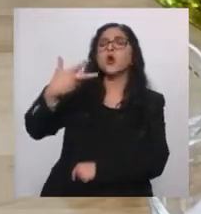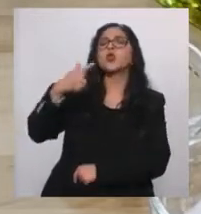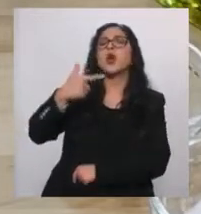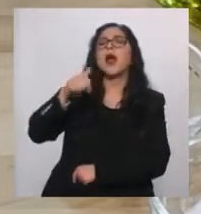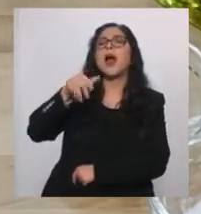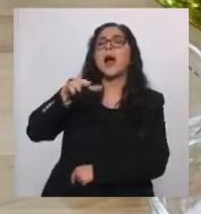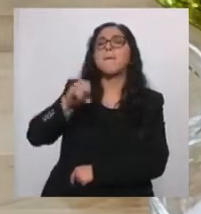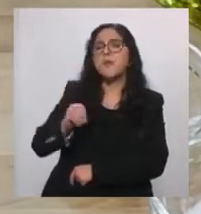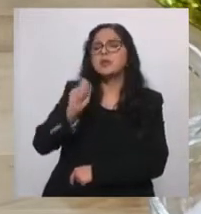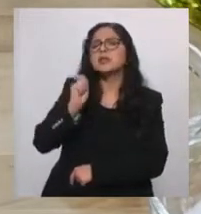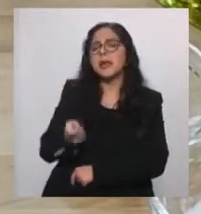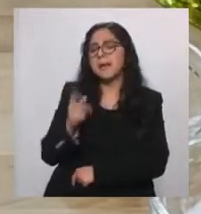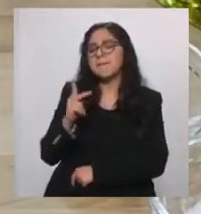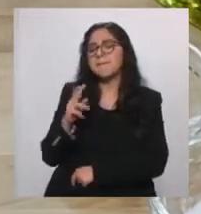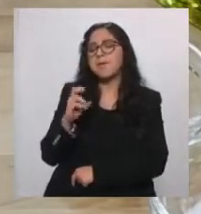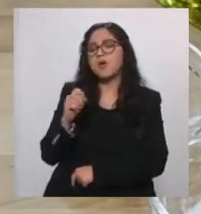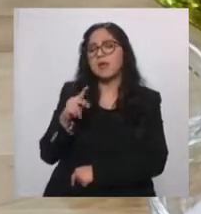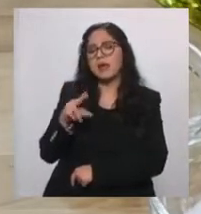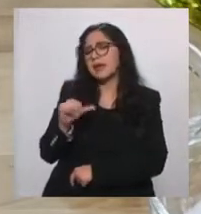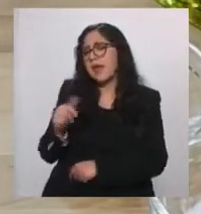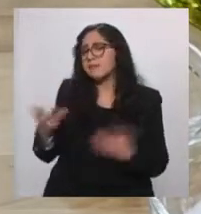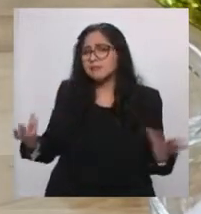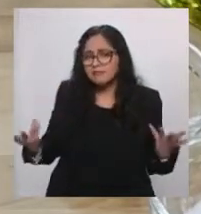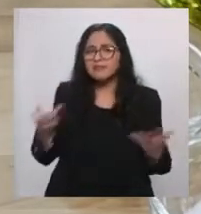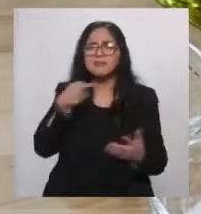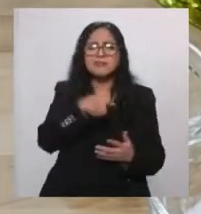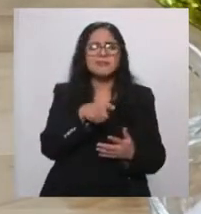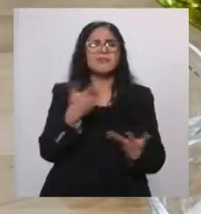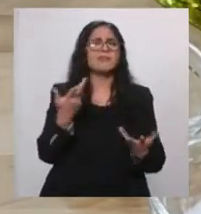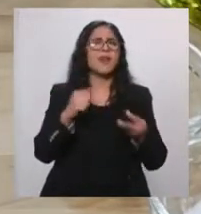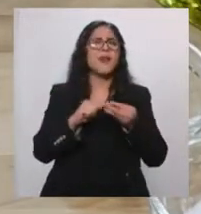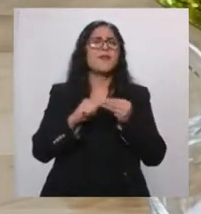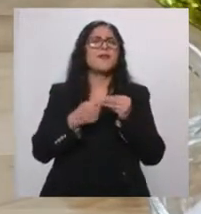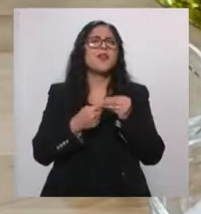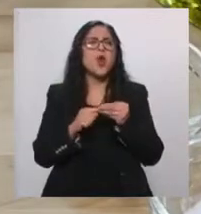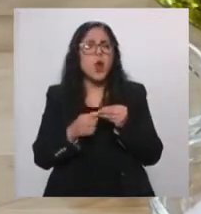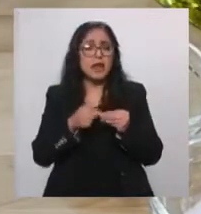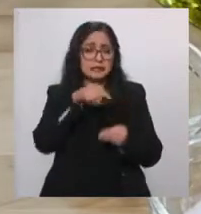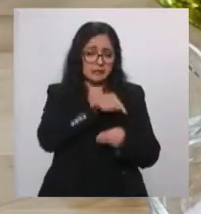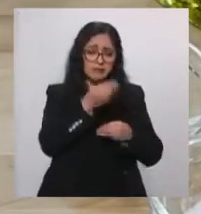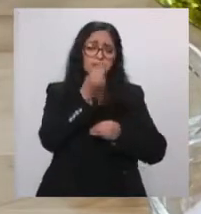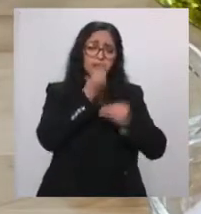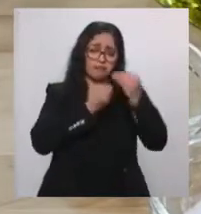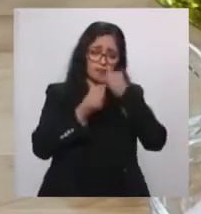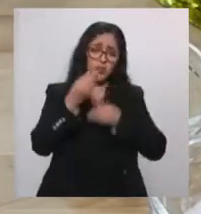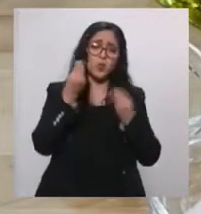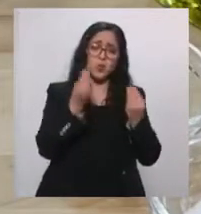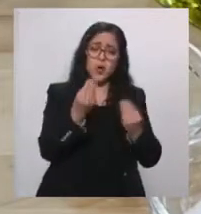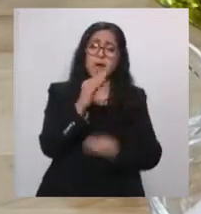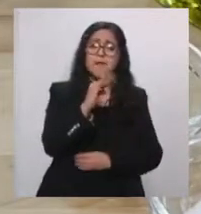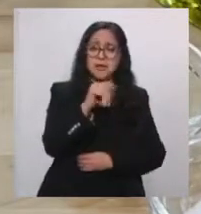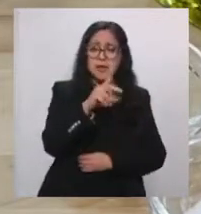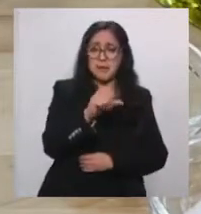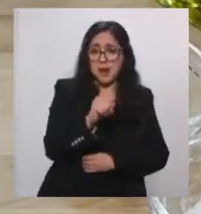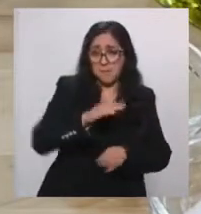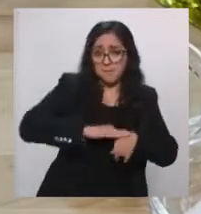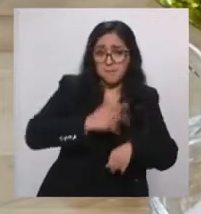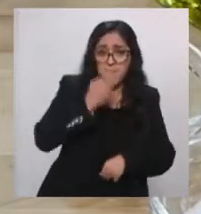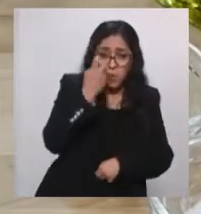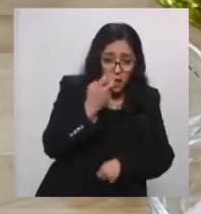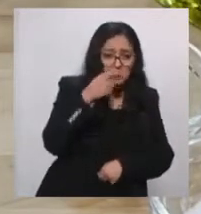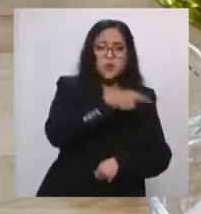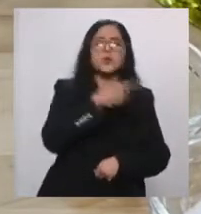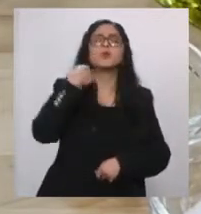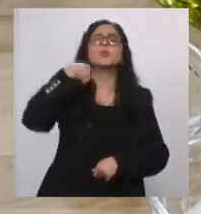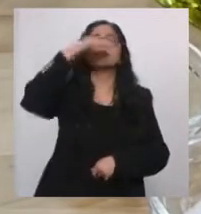proteína. Entonces, estamos hablando que es un alimento rico en fibra y que, por tanto, bueno, pues no va a tener